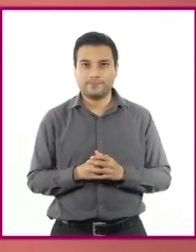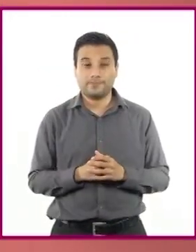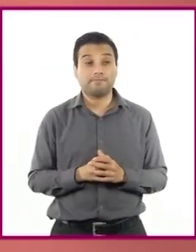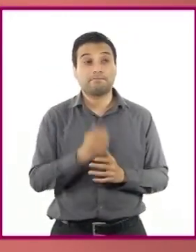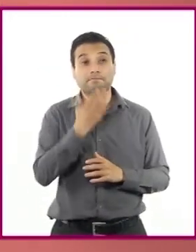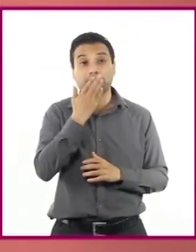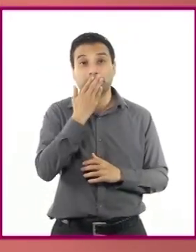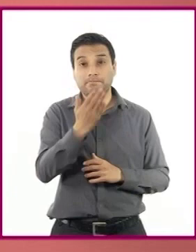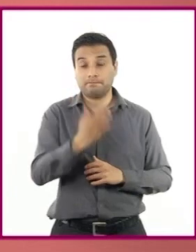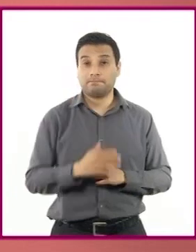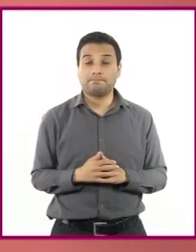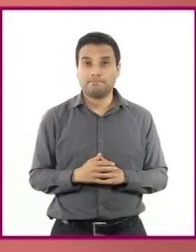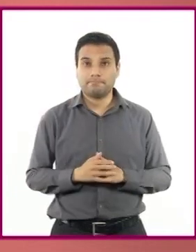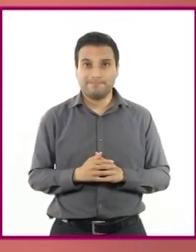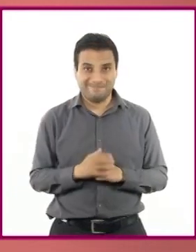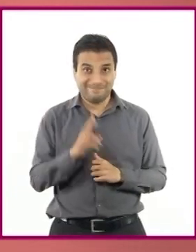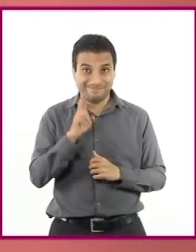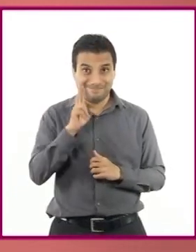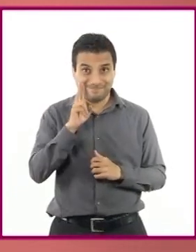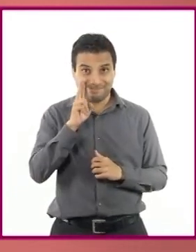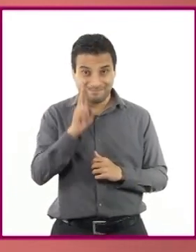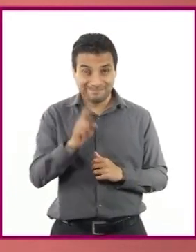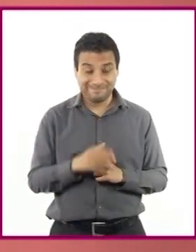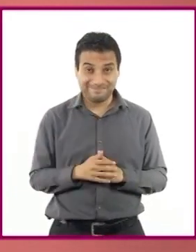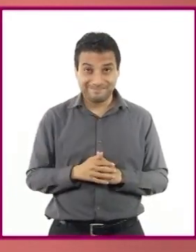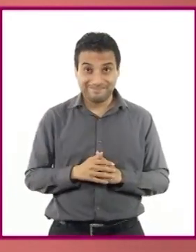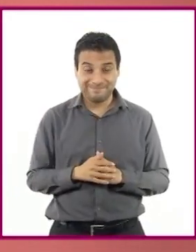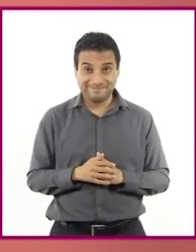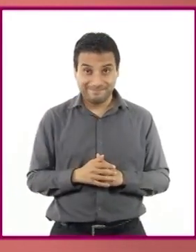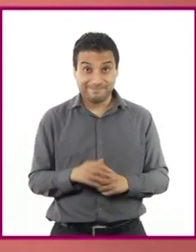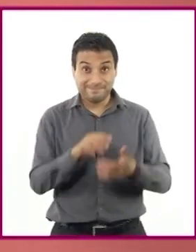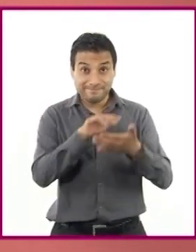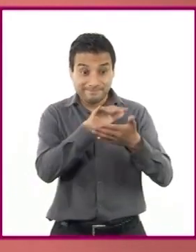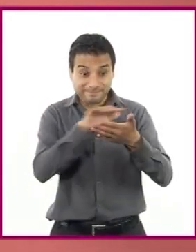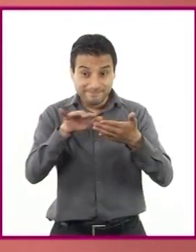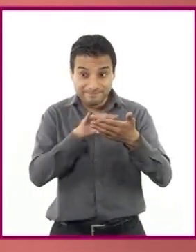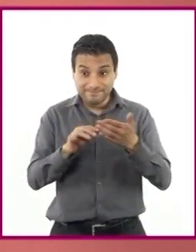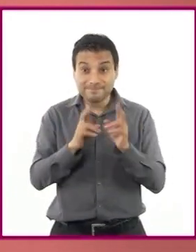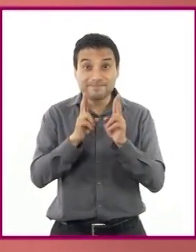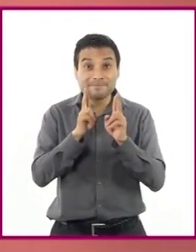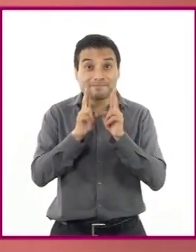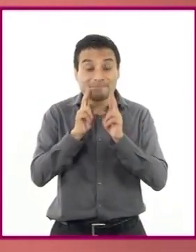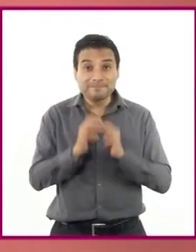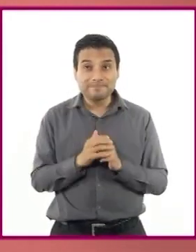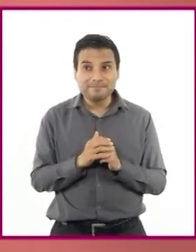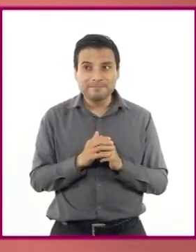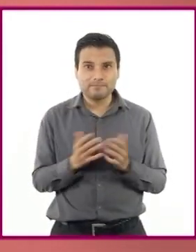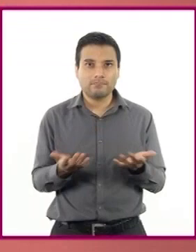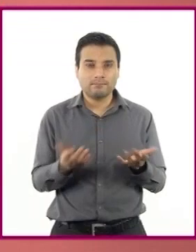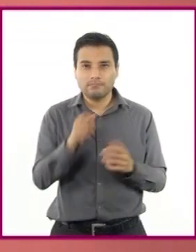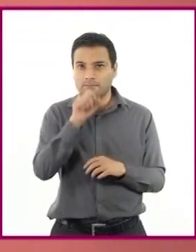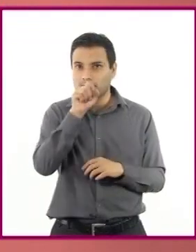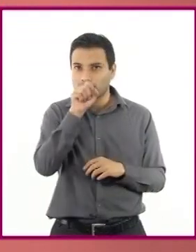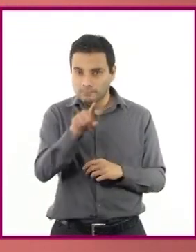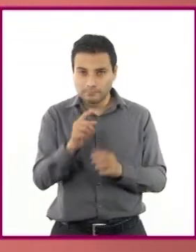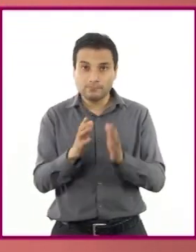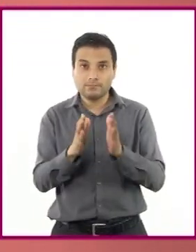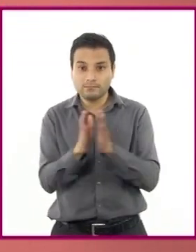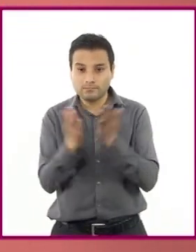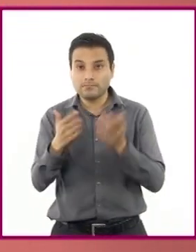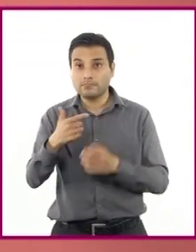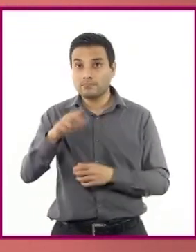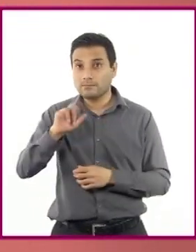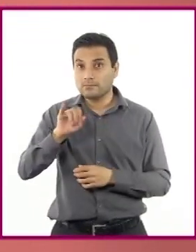Excelente, si se dan cuenta, las características de un texto narrativo coinciden con las que un guión de teatro